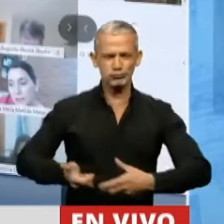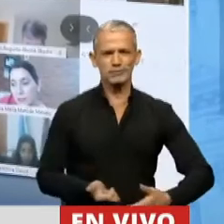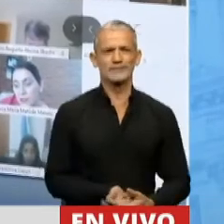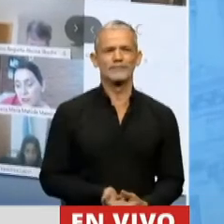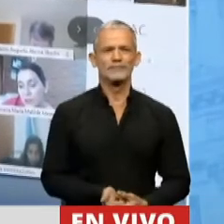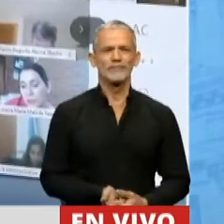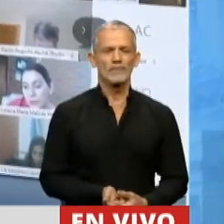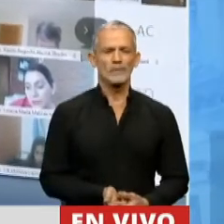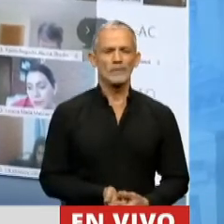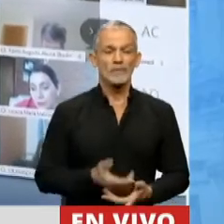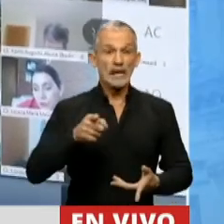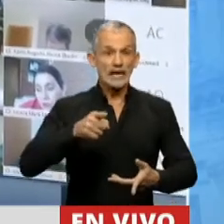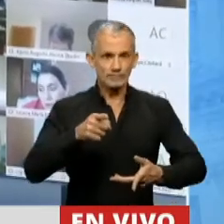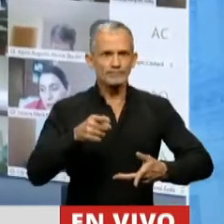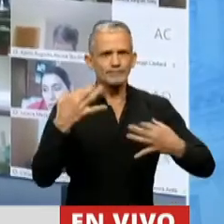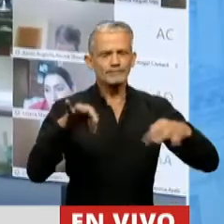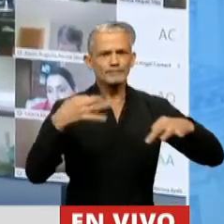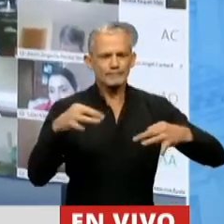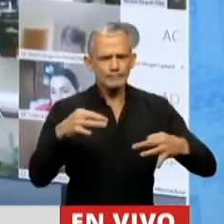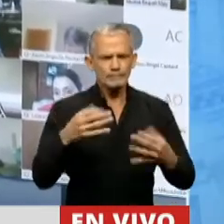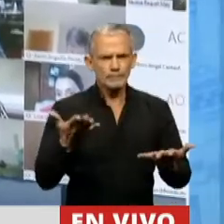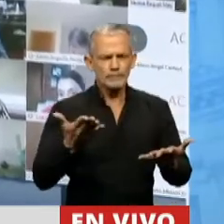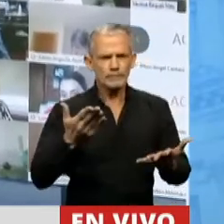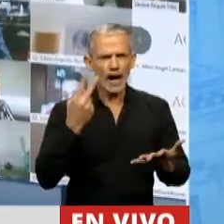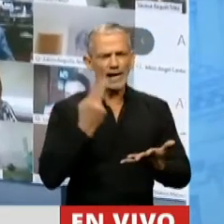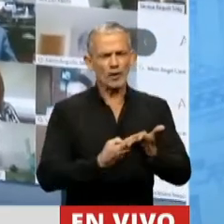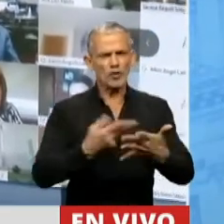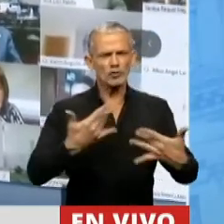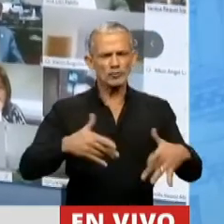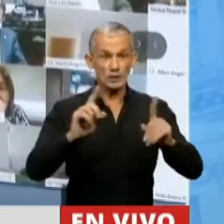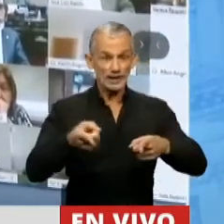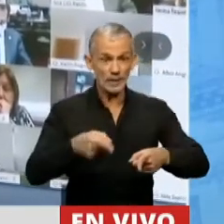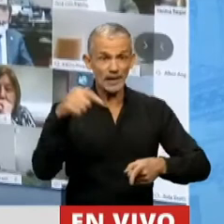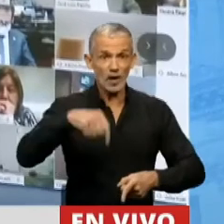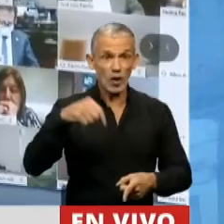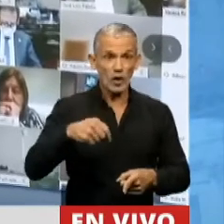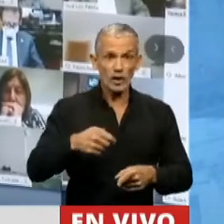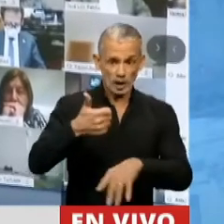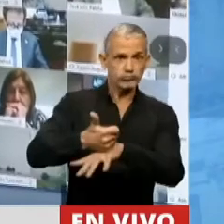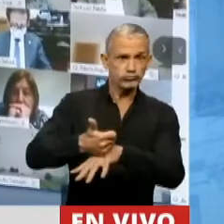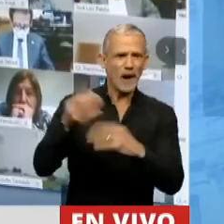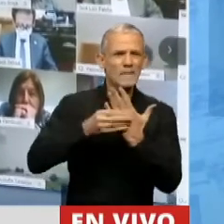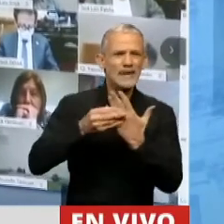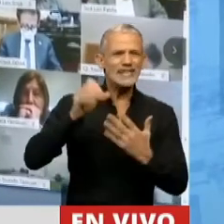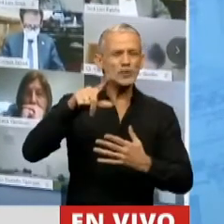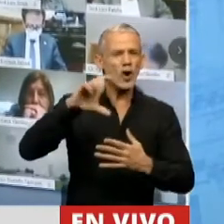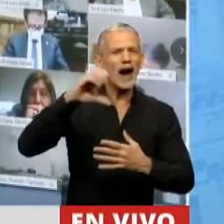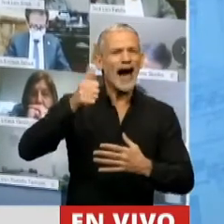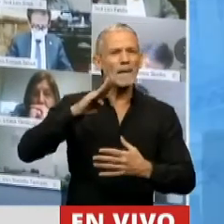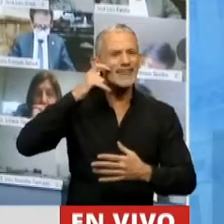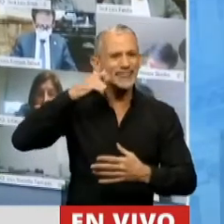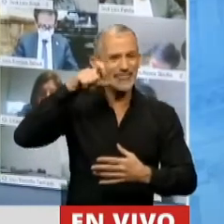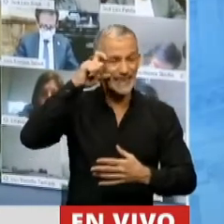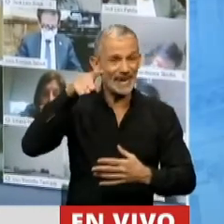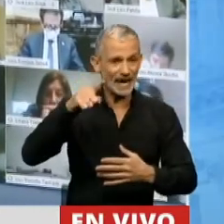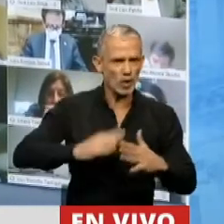Hay que reconocer, no solamente lo que usted mencionaba, sino en el sentido de que hoy está el ministro Cabandié en la provincia de Córdoba